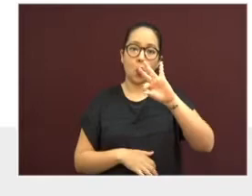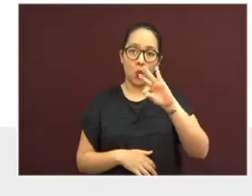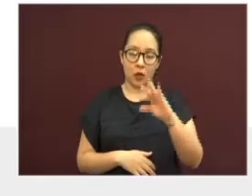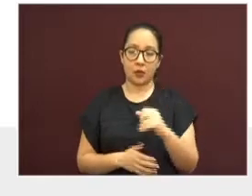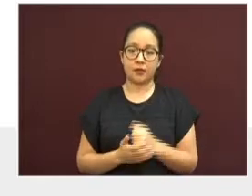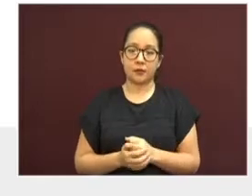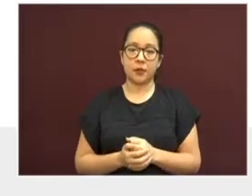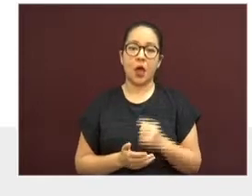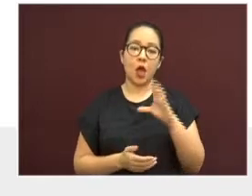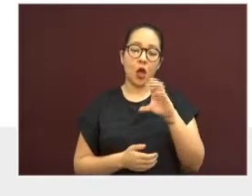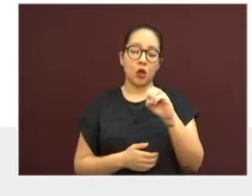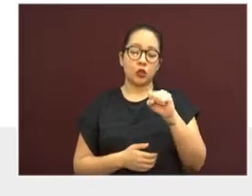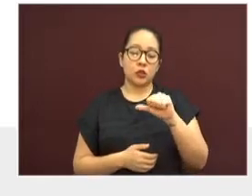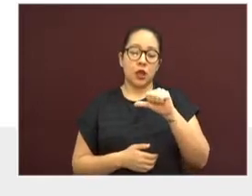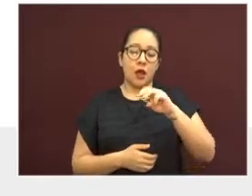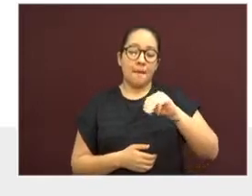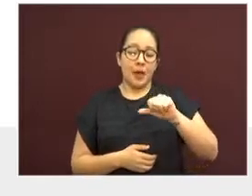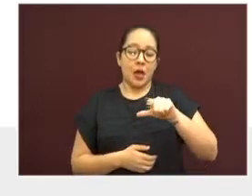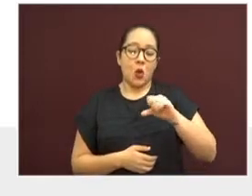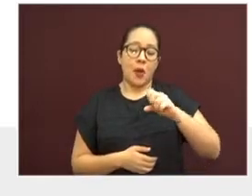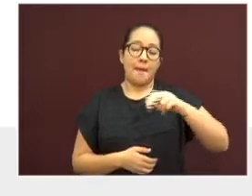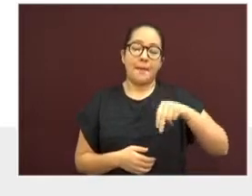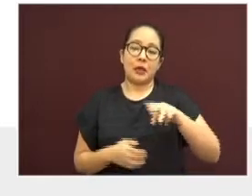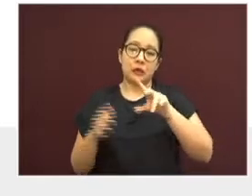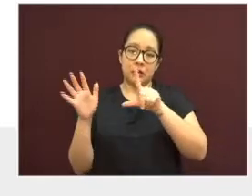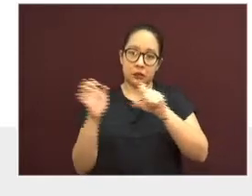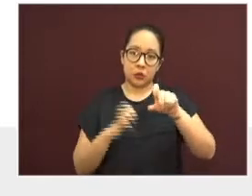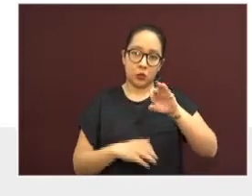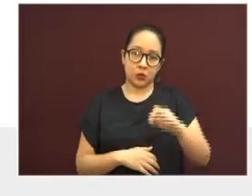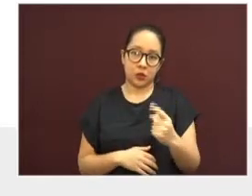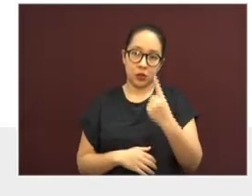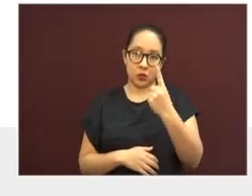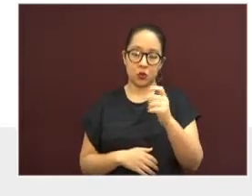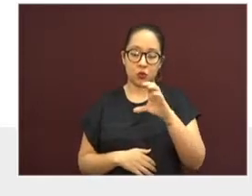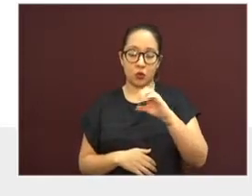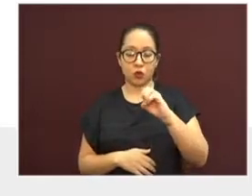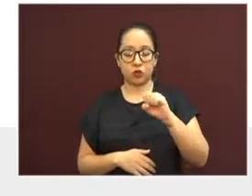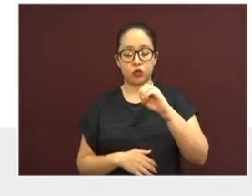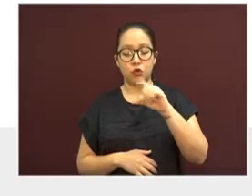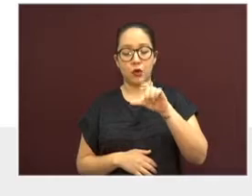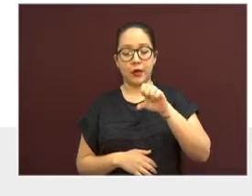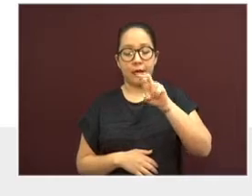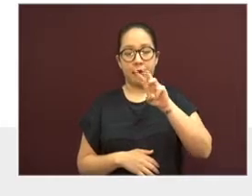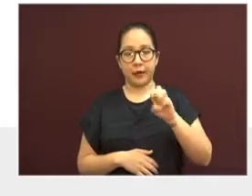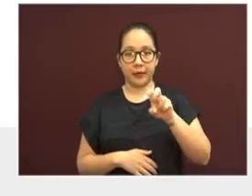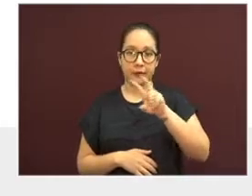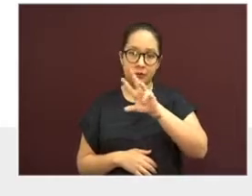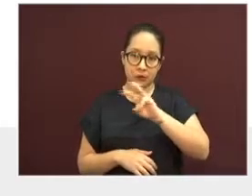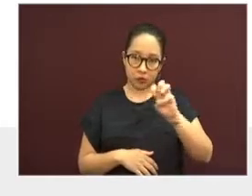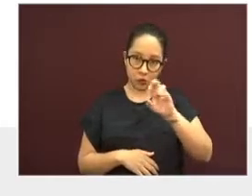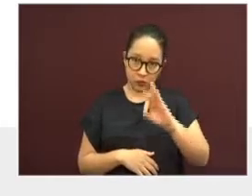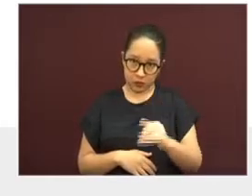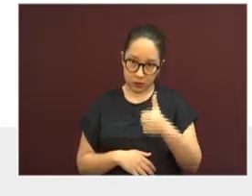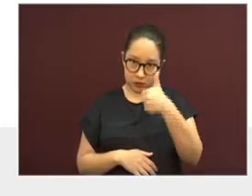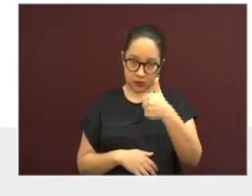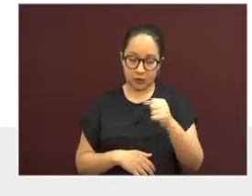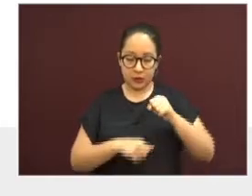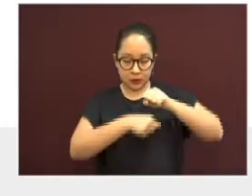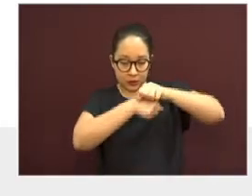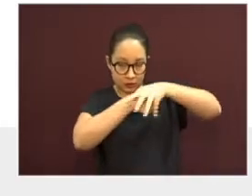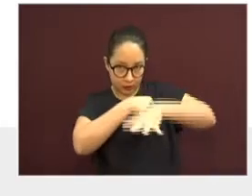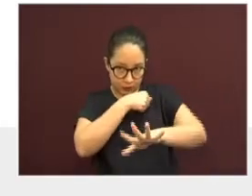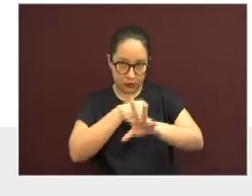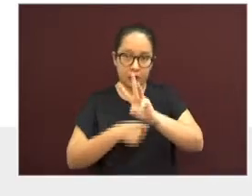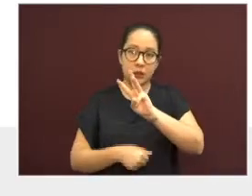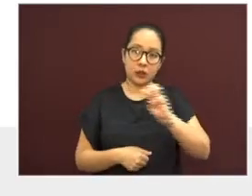Cozamaloapan, 741. Cozoleacaque, 346. San Andrés Tuxtla,